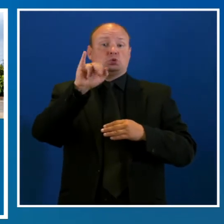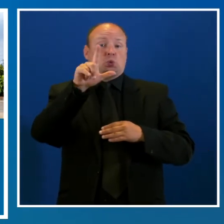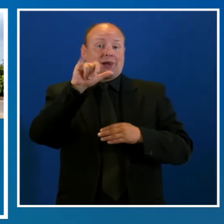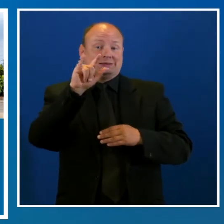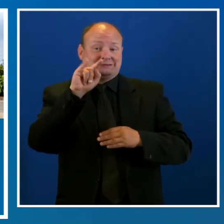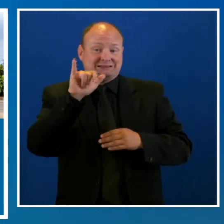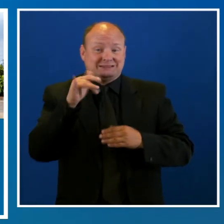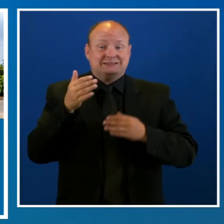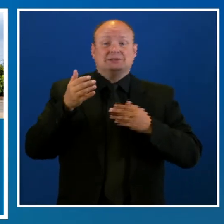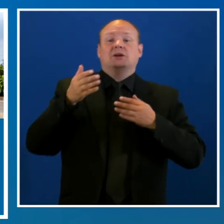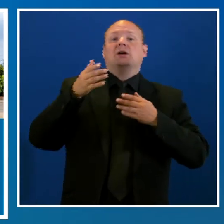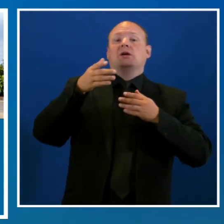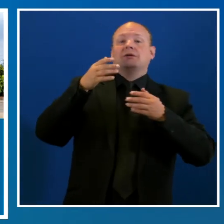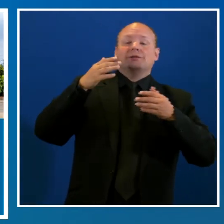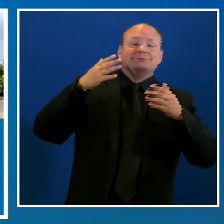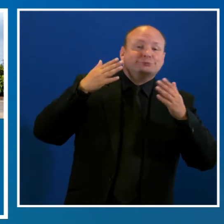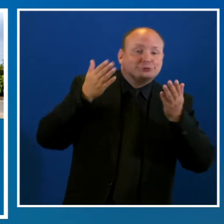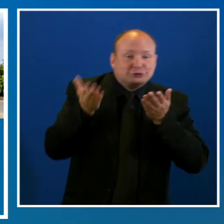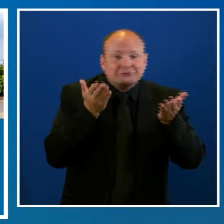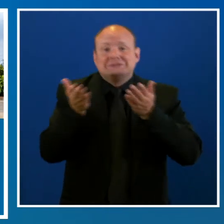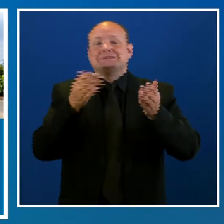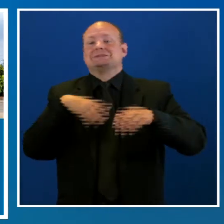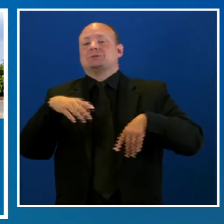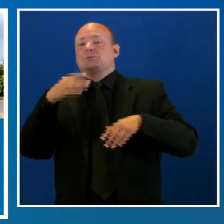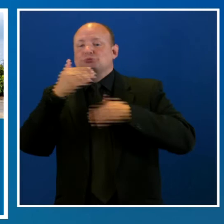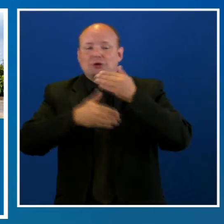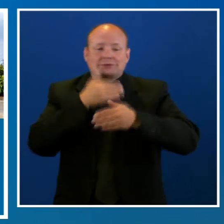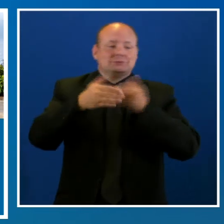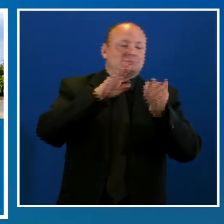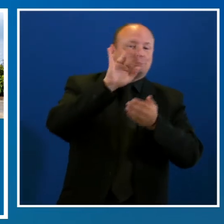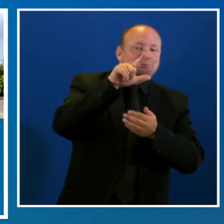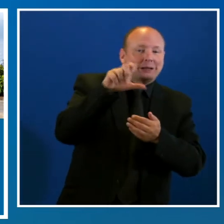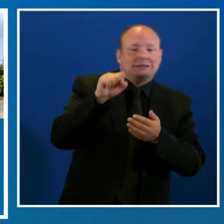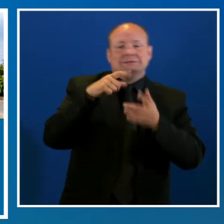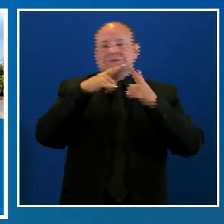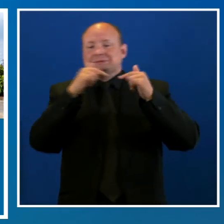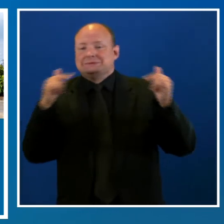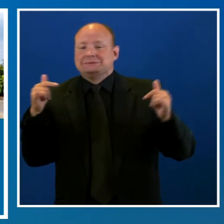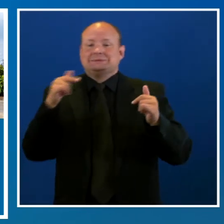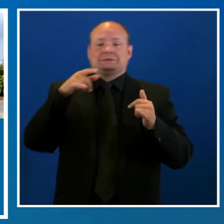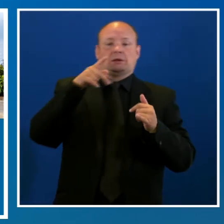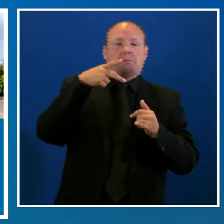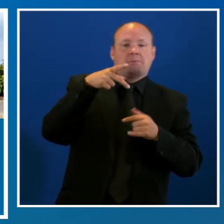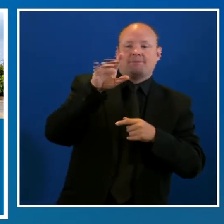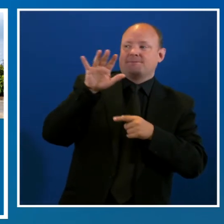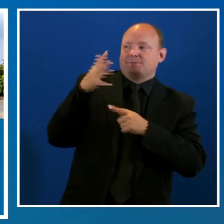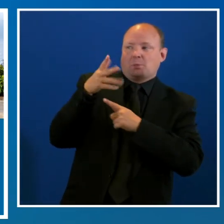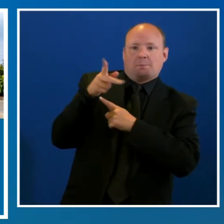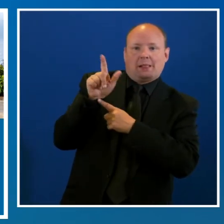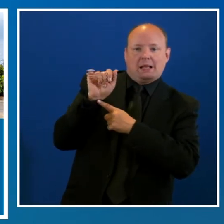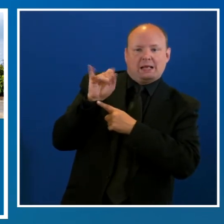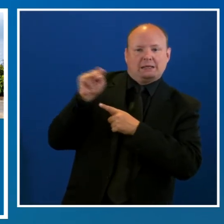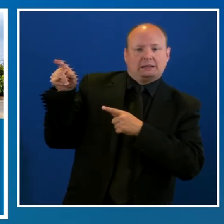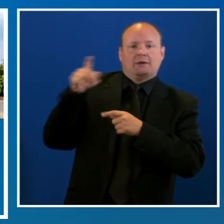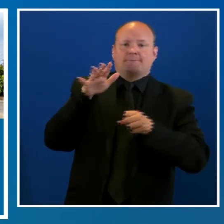que procesa los pagos de servicios públicos de la ciudad en el centro de operaciones de Vancouver en Fort Lane, también